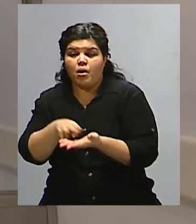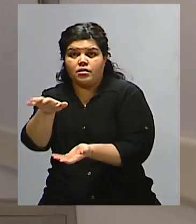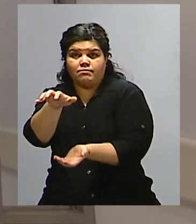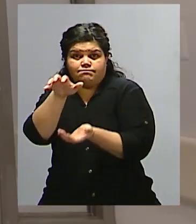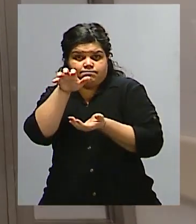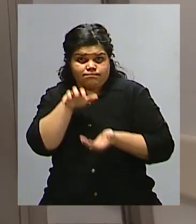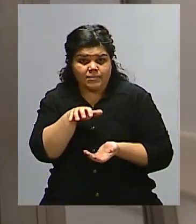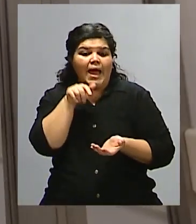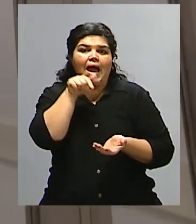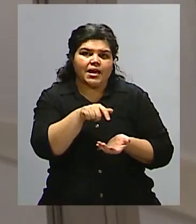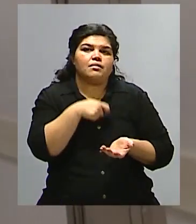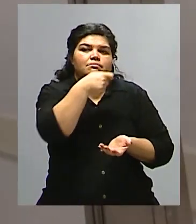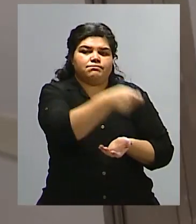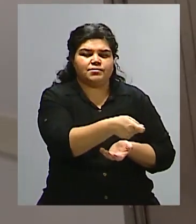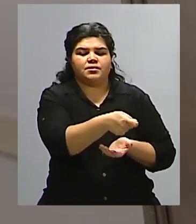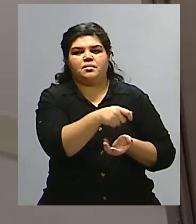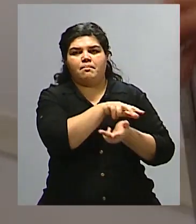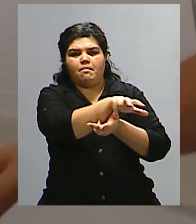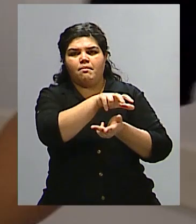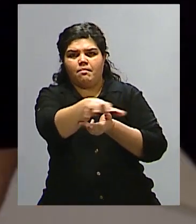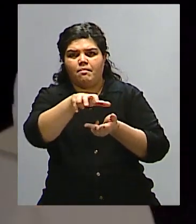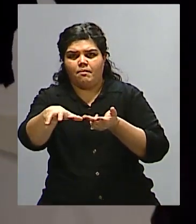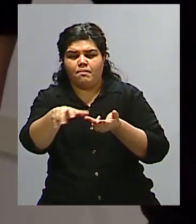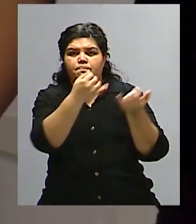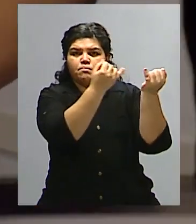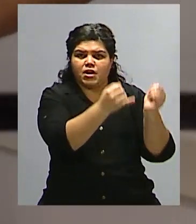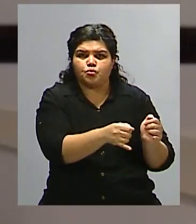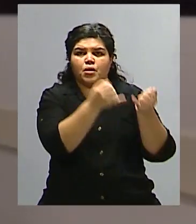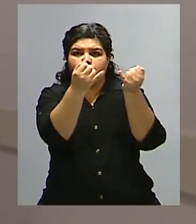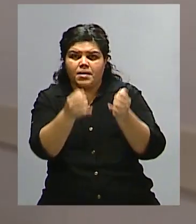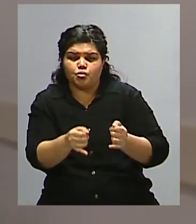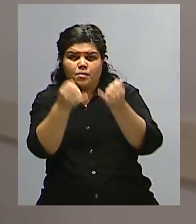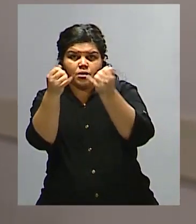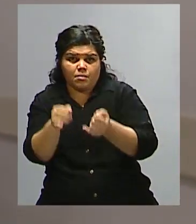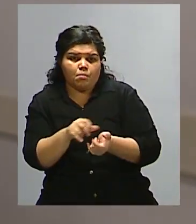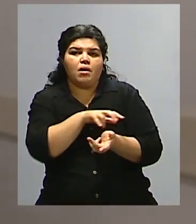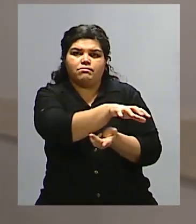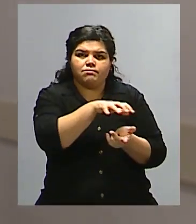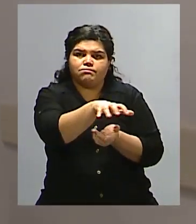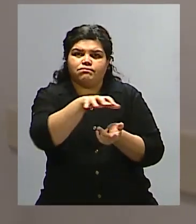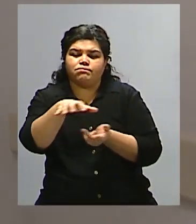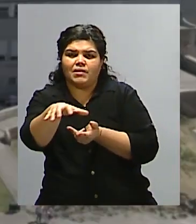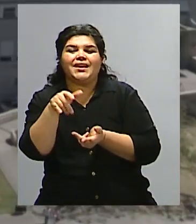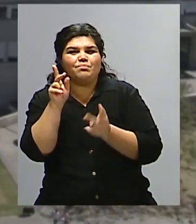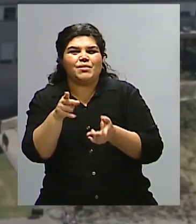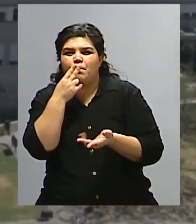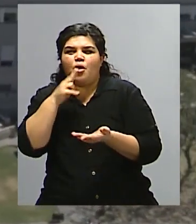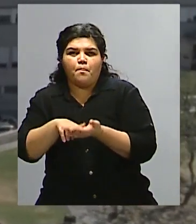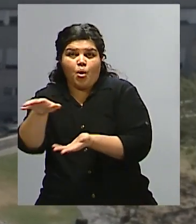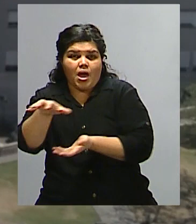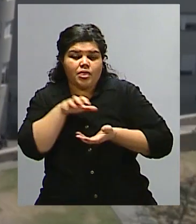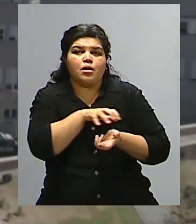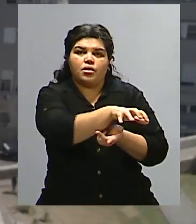provincias. Se financian de recursos generales, por eso los presupuestos generales. No son pocos, es el gasto más